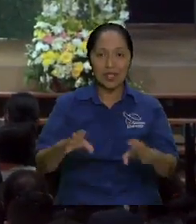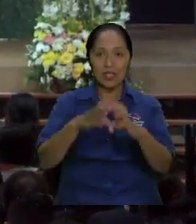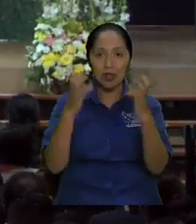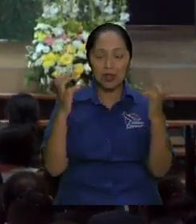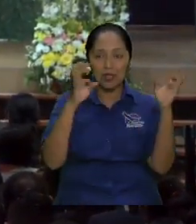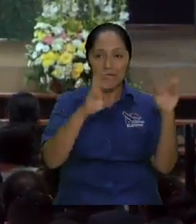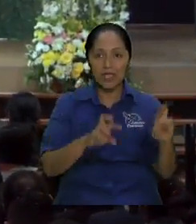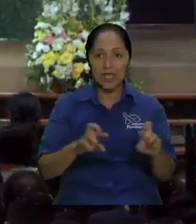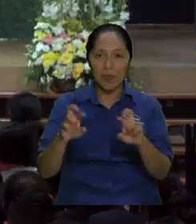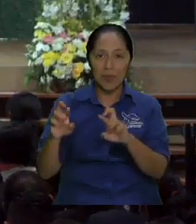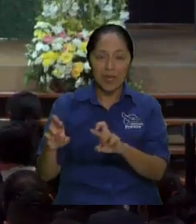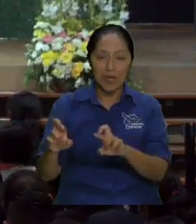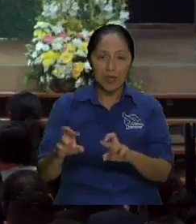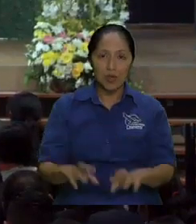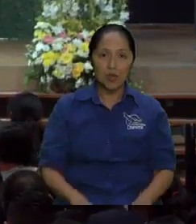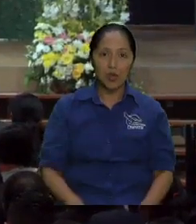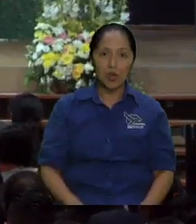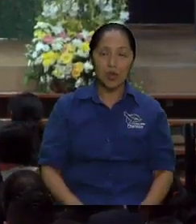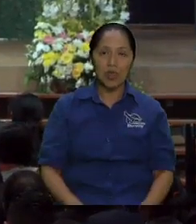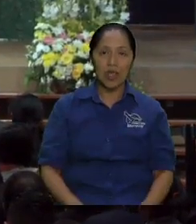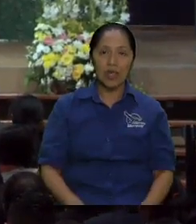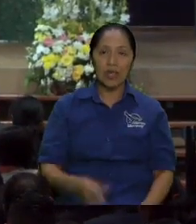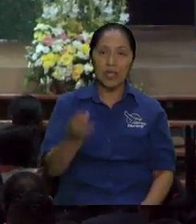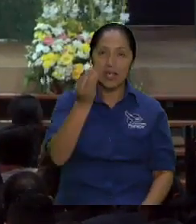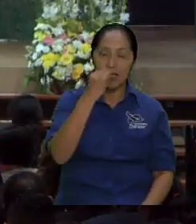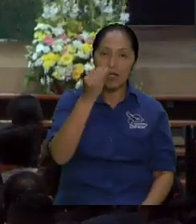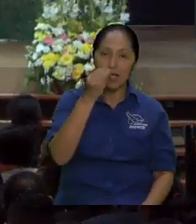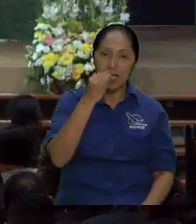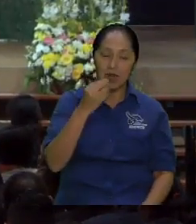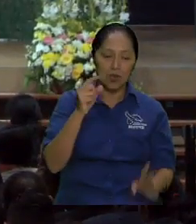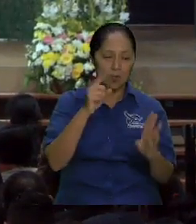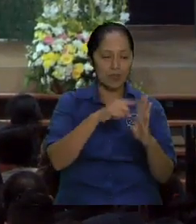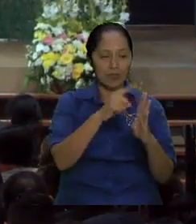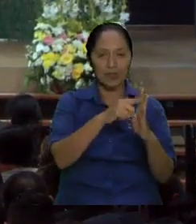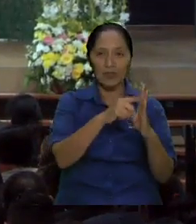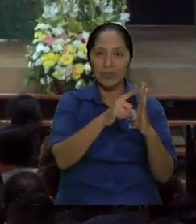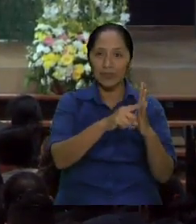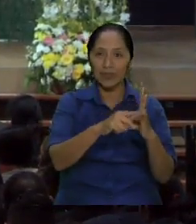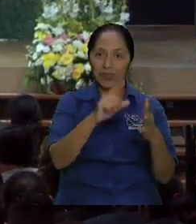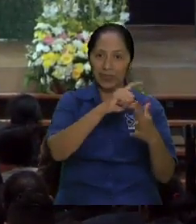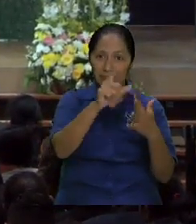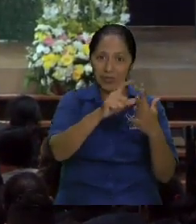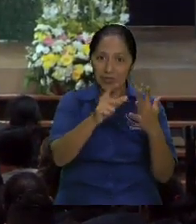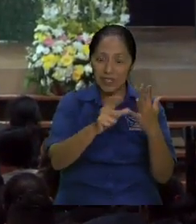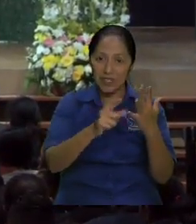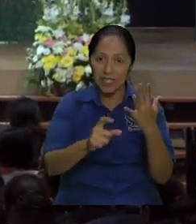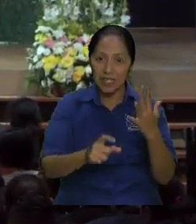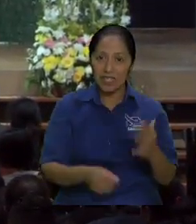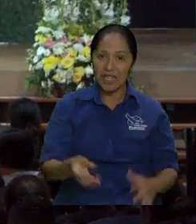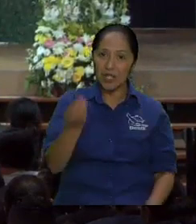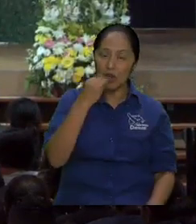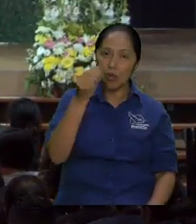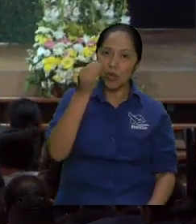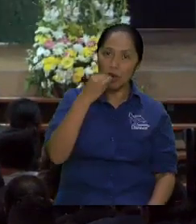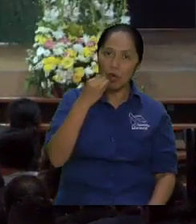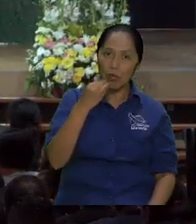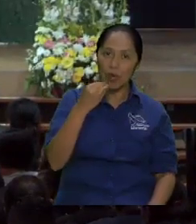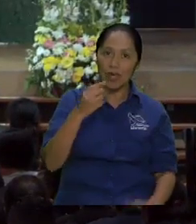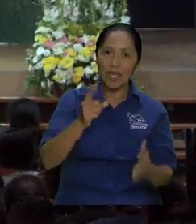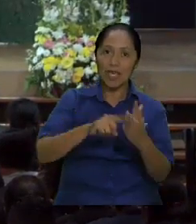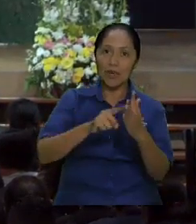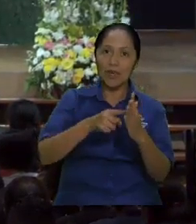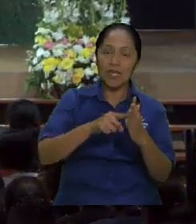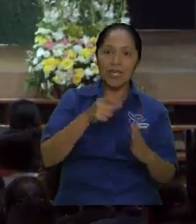que empieza a comer miel y mantequilla empieza a crecer hasta que disierne lo que es bueno y malo y ahí le